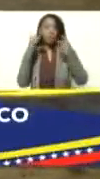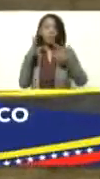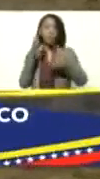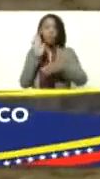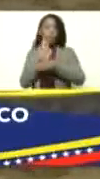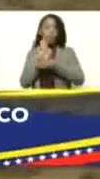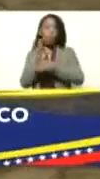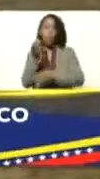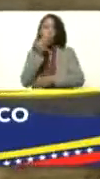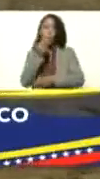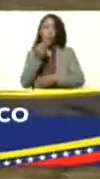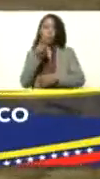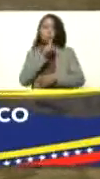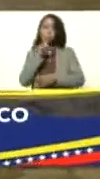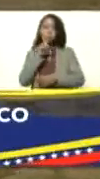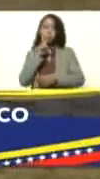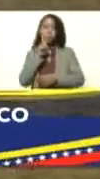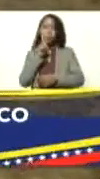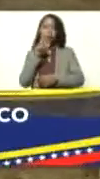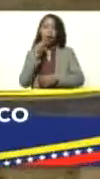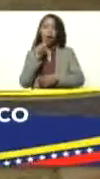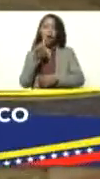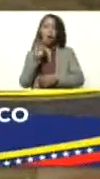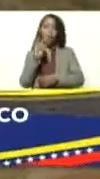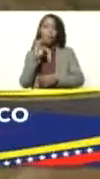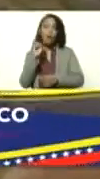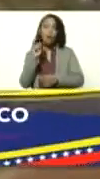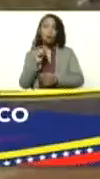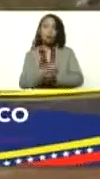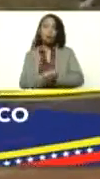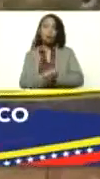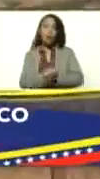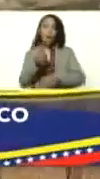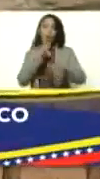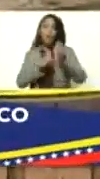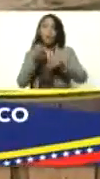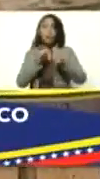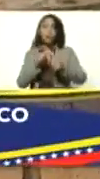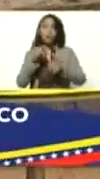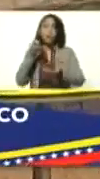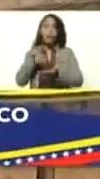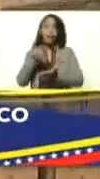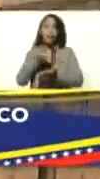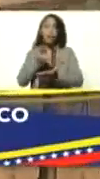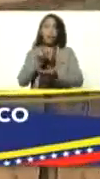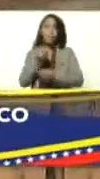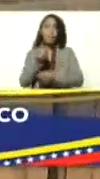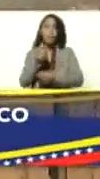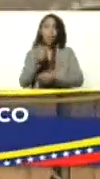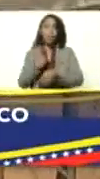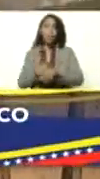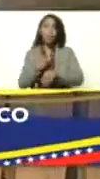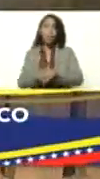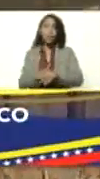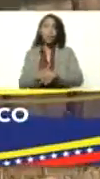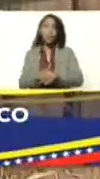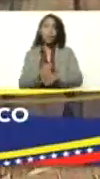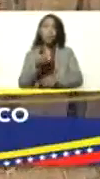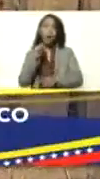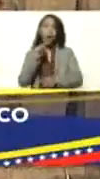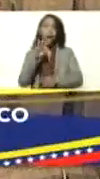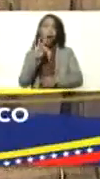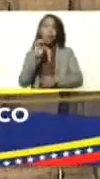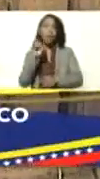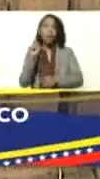proteína que se llama alfa-caseína. La leche de cabra tiene poca cantidad de alfa-caseína.